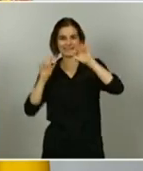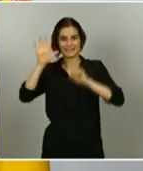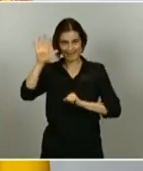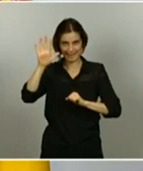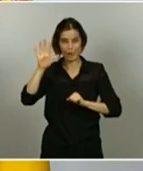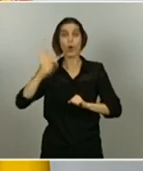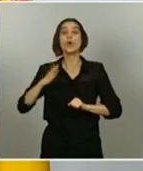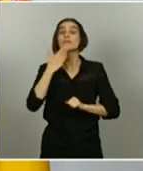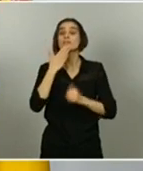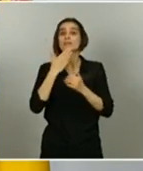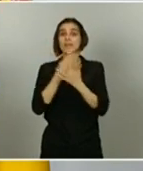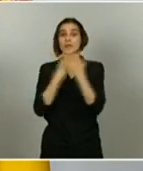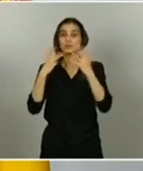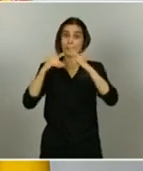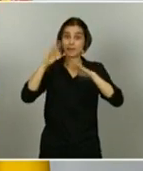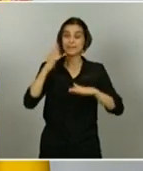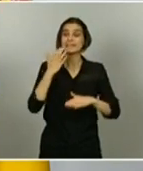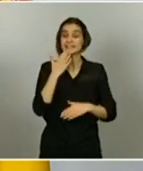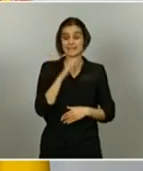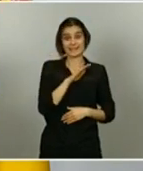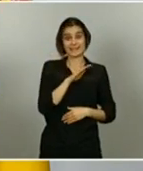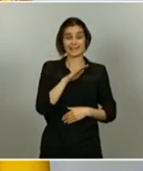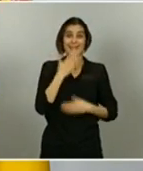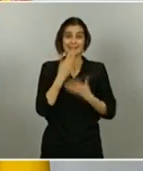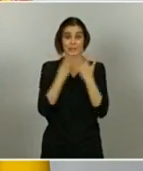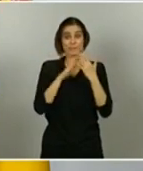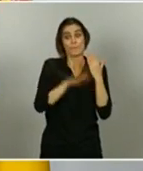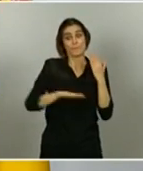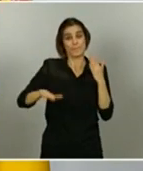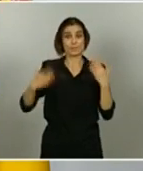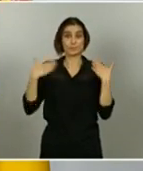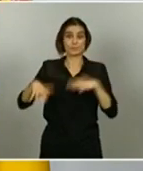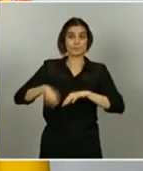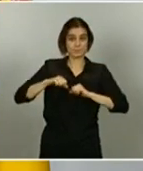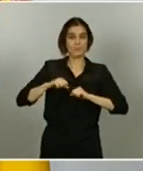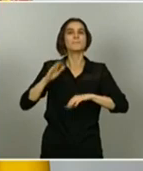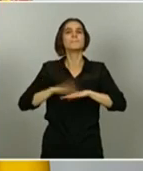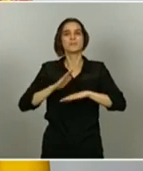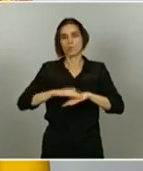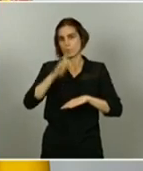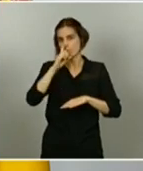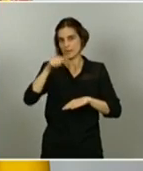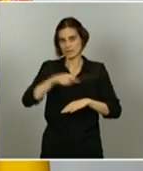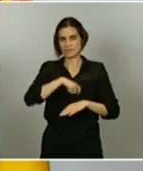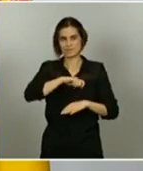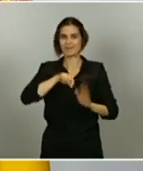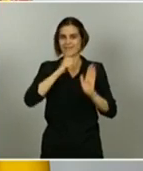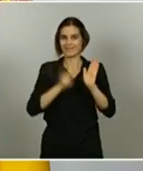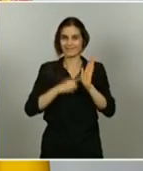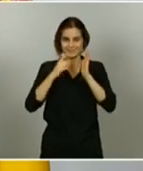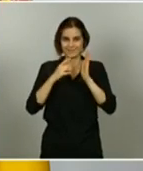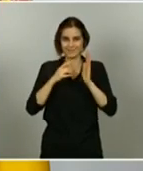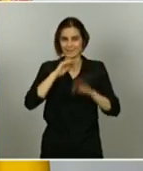menores a cargo que lleven al menos un año de residencia legal en España. El acceso al ingreso mínimo vital dependerá exclusivamente